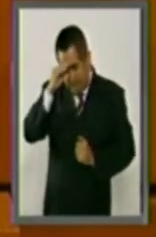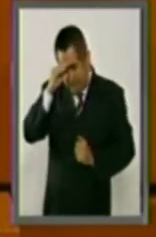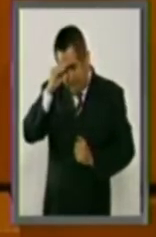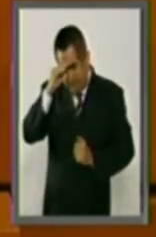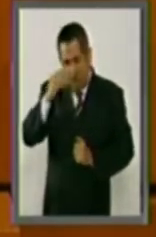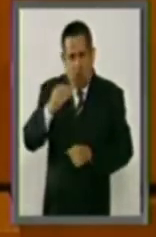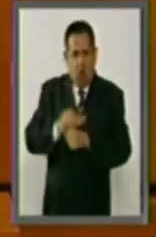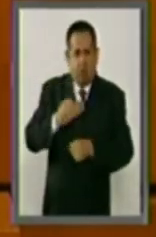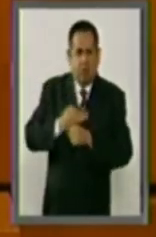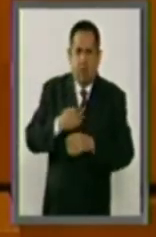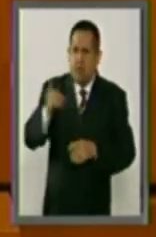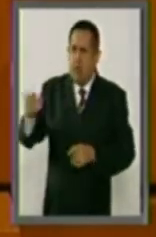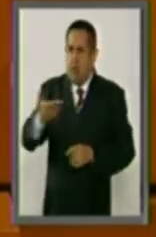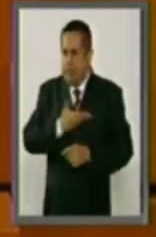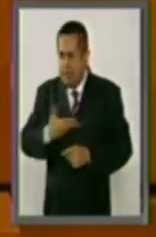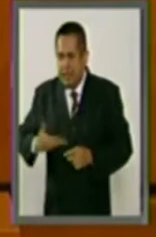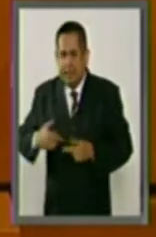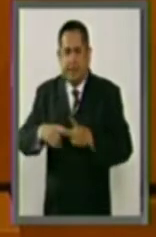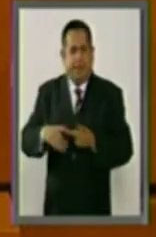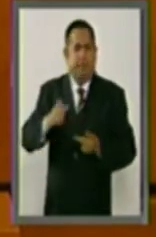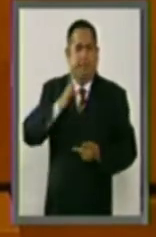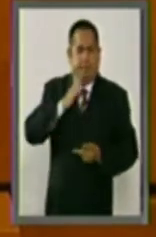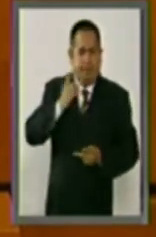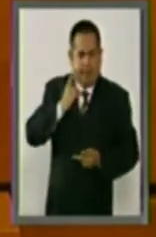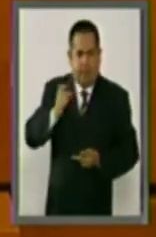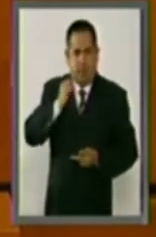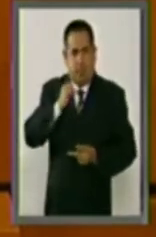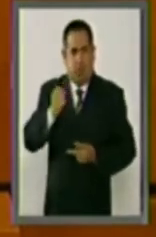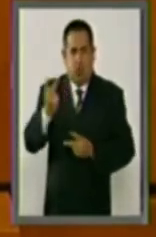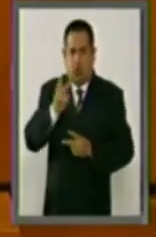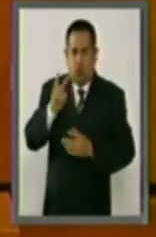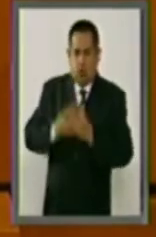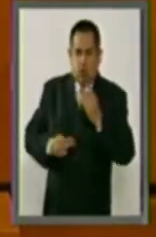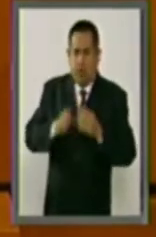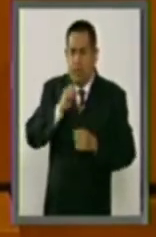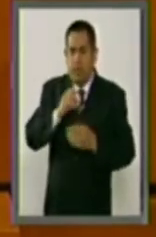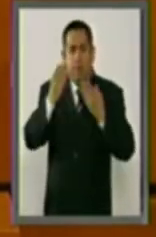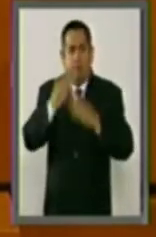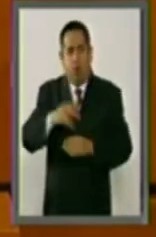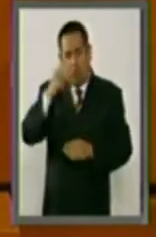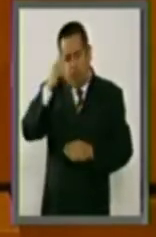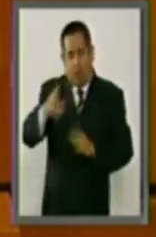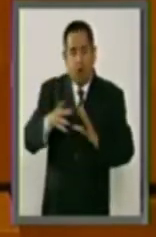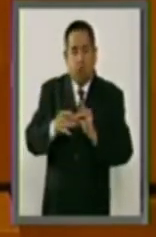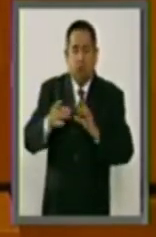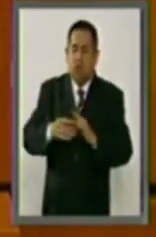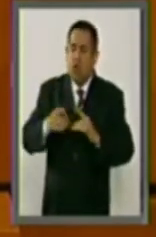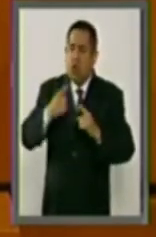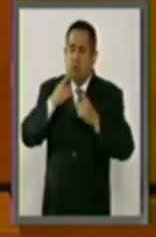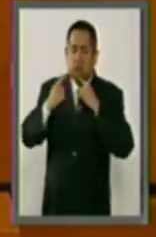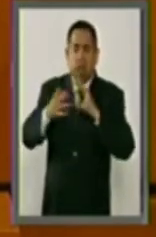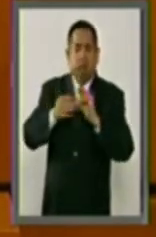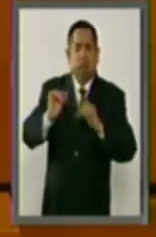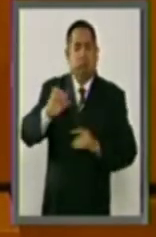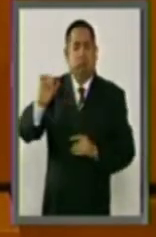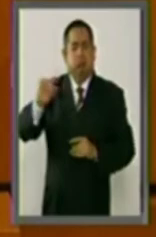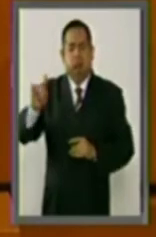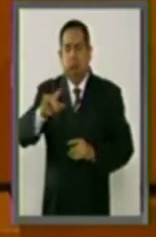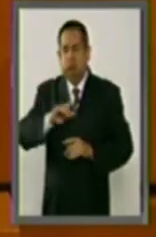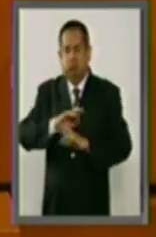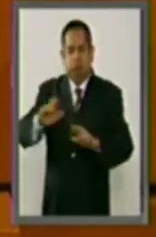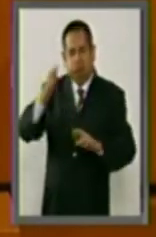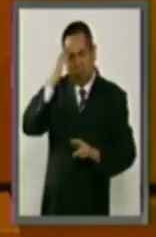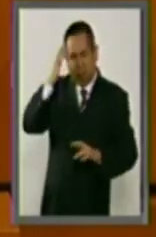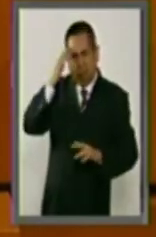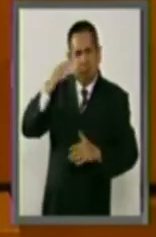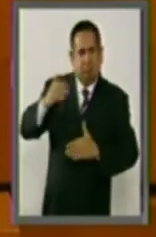Poder Ejecutivo y el Poder Legislativo, así como el Banco de México, se han distinguido por conmemorar los